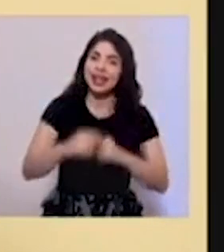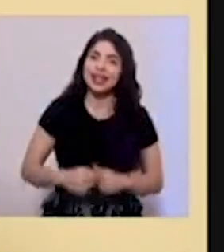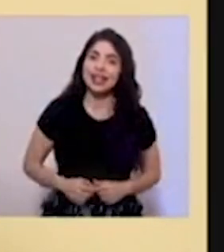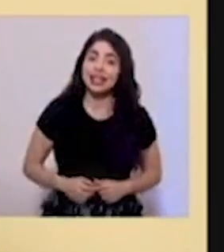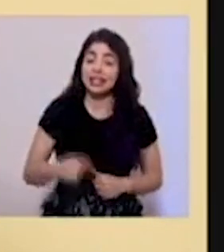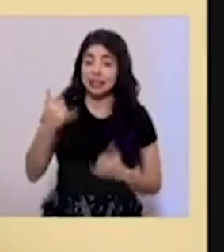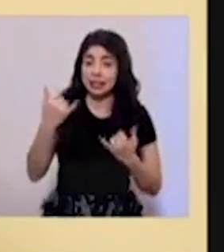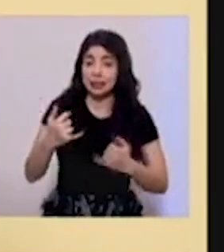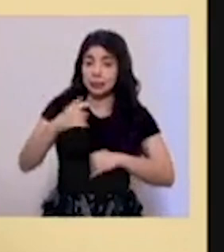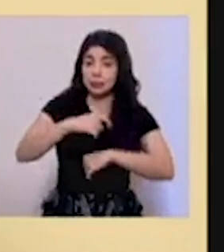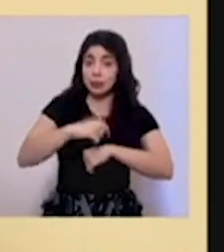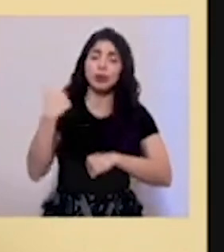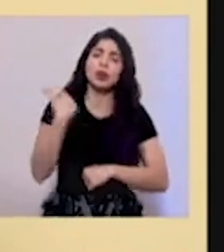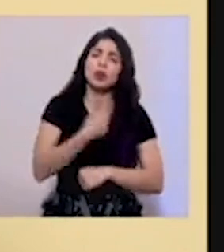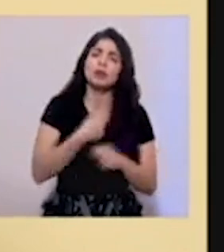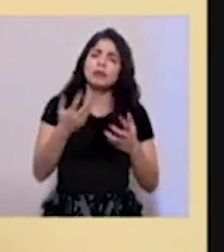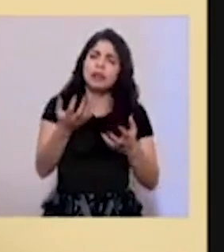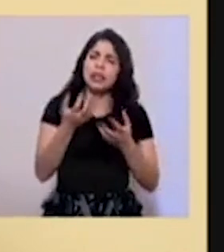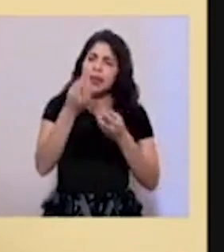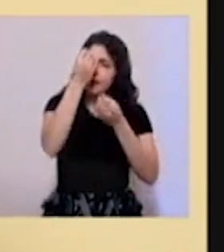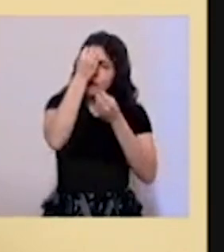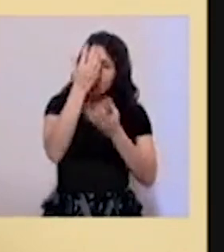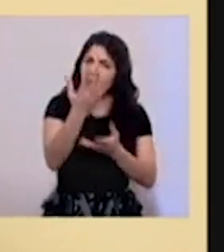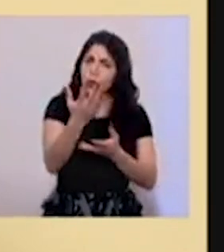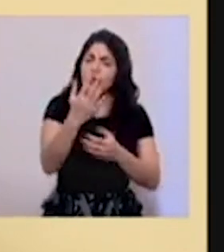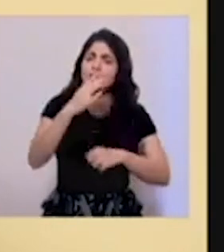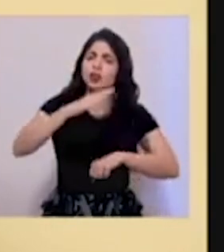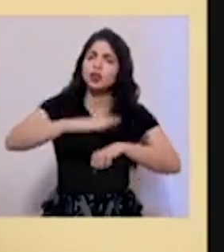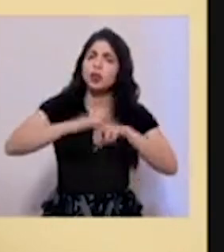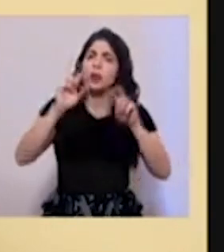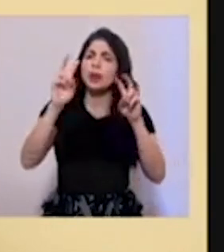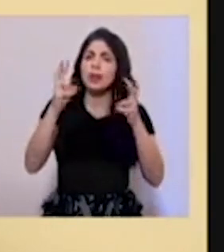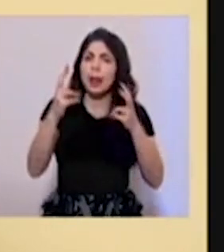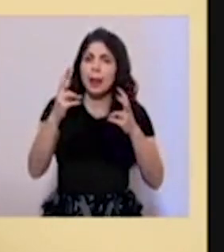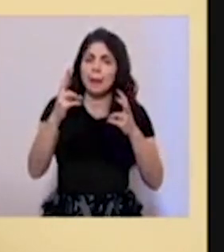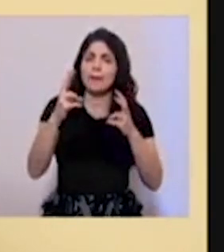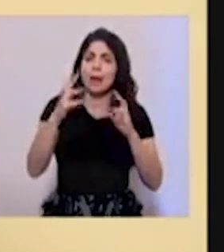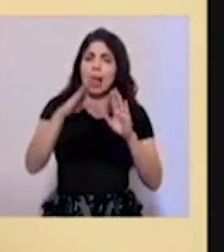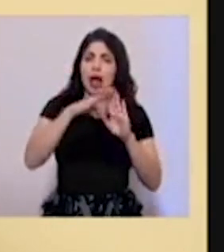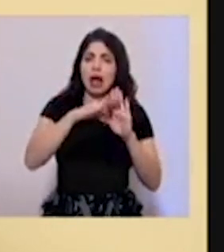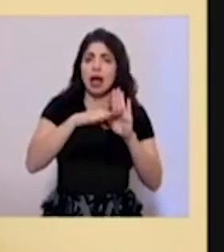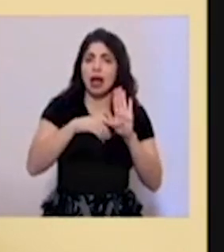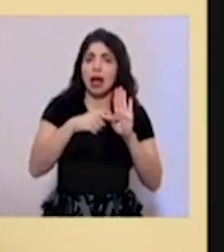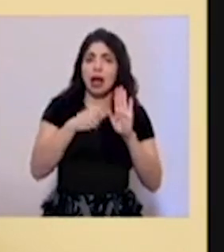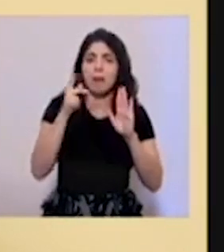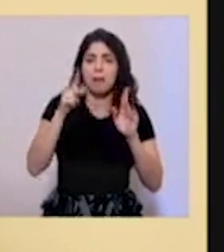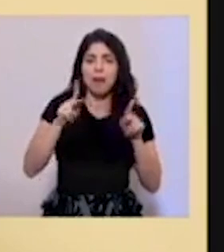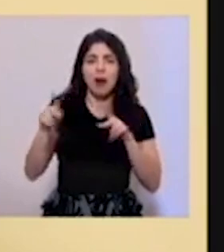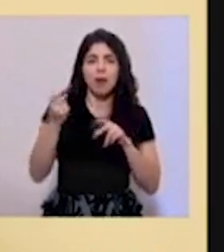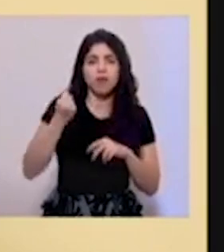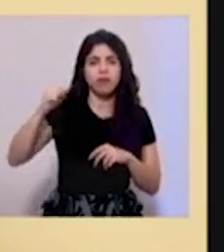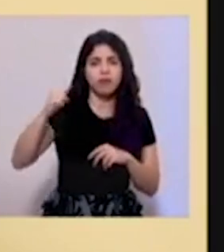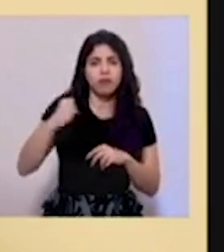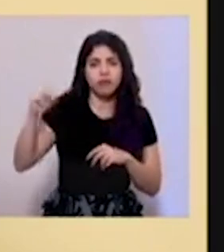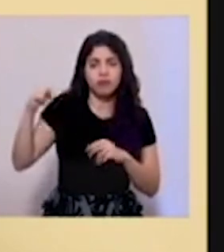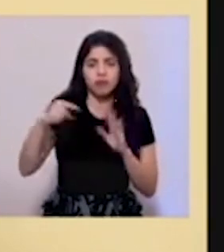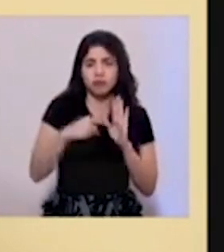En esta ocasión, quisiéramos informarles sobre el tema de incumplimiento de medidas que son